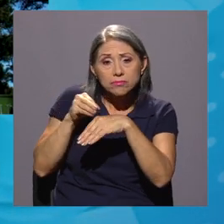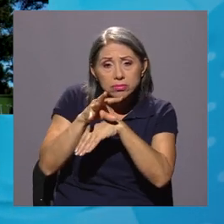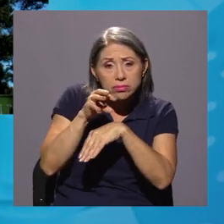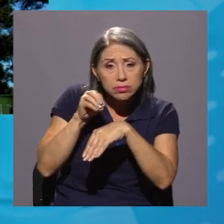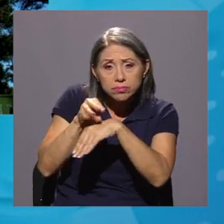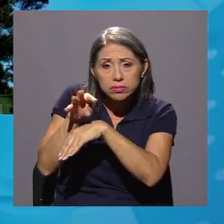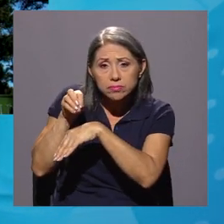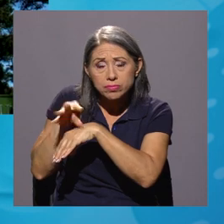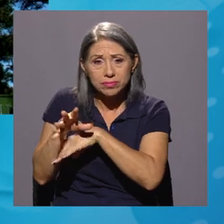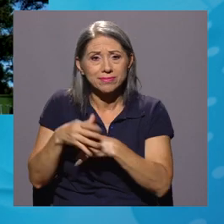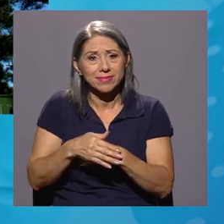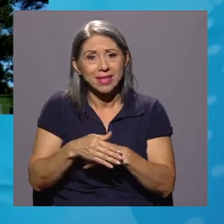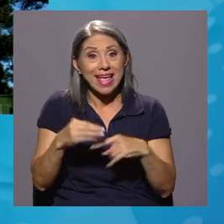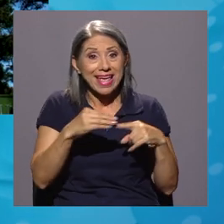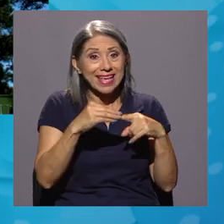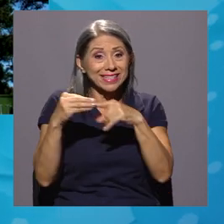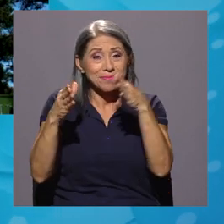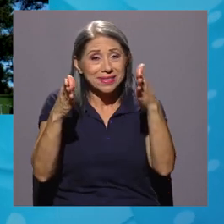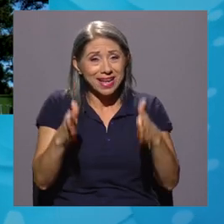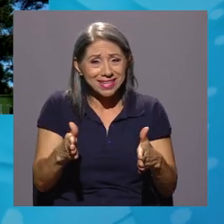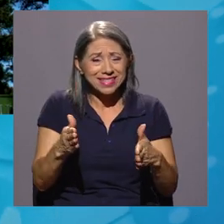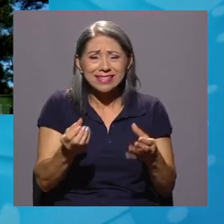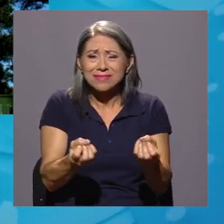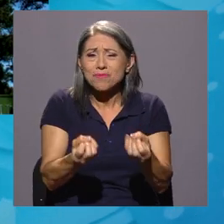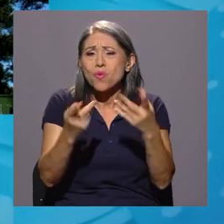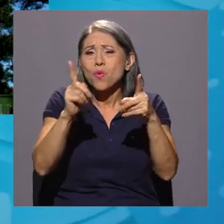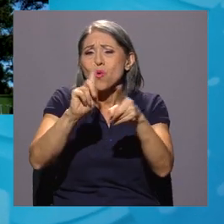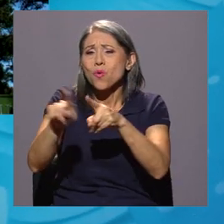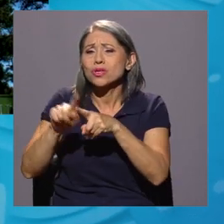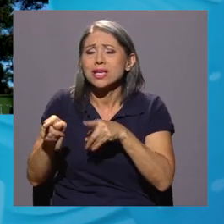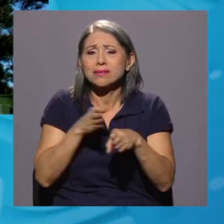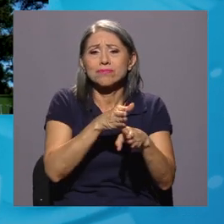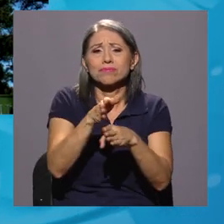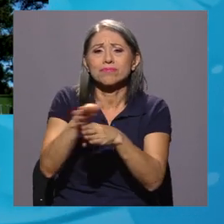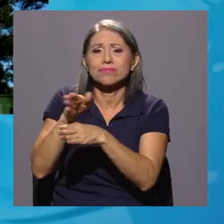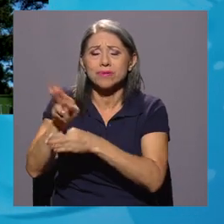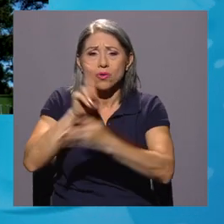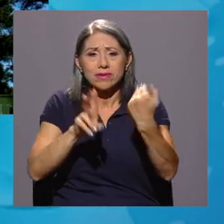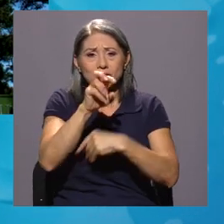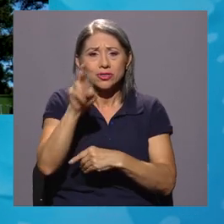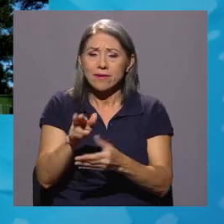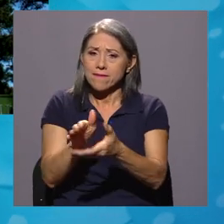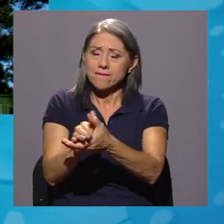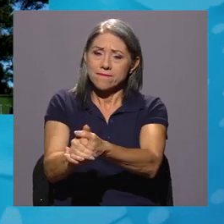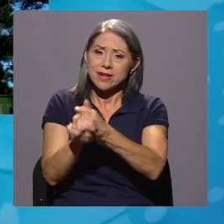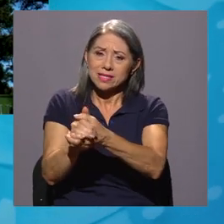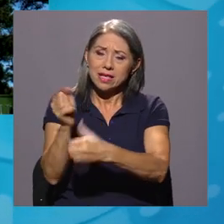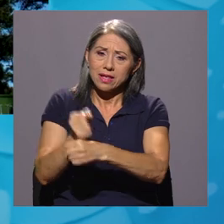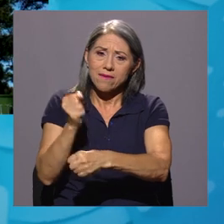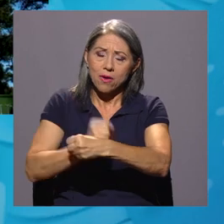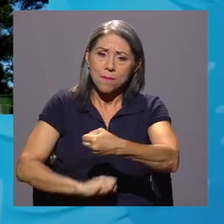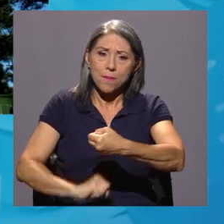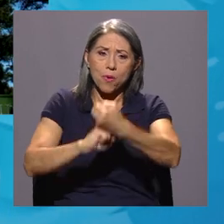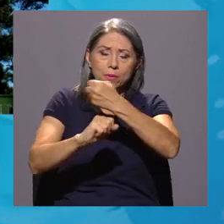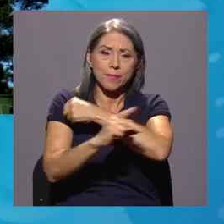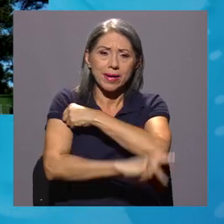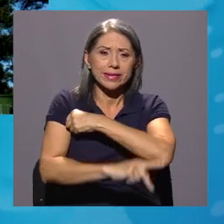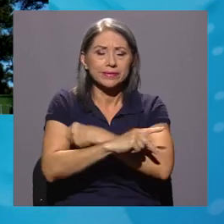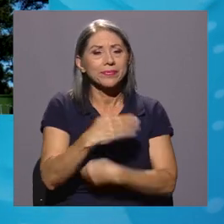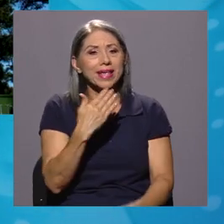por parte de los especialistas con los que cuentan gran cantidad de áreas del conocimiento de la Universidad de Costa Rica. Felicitarlos por este aporte a nuestro país.